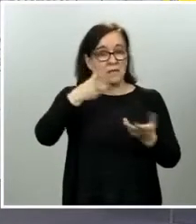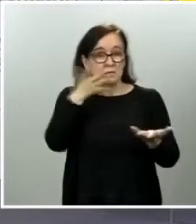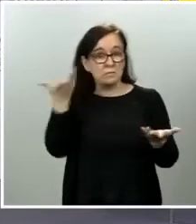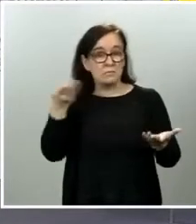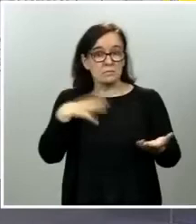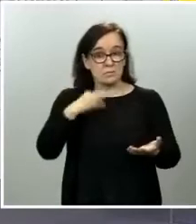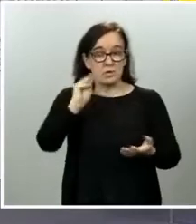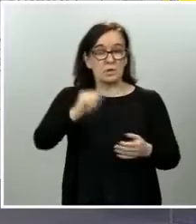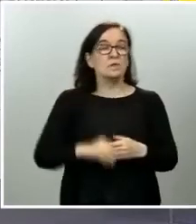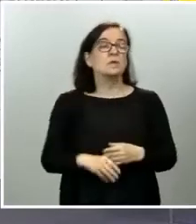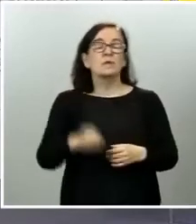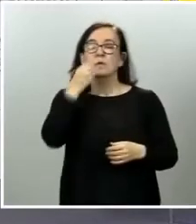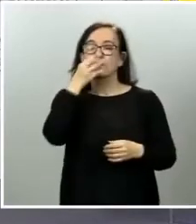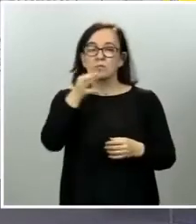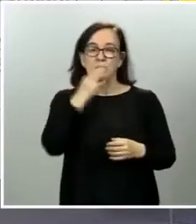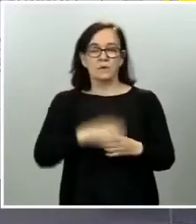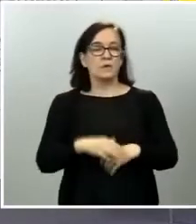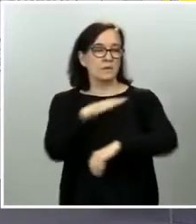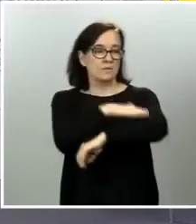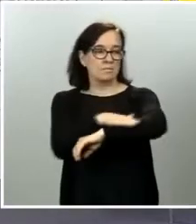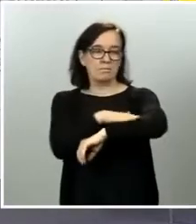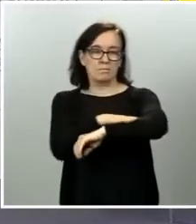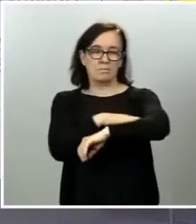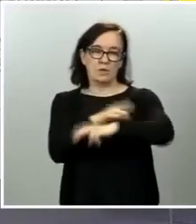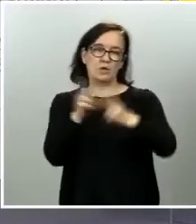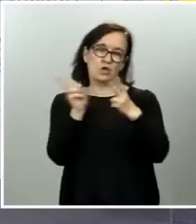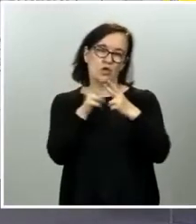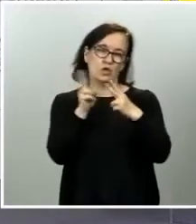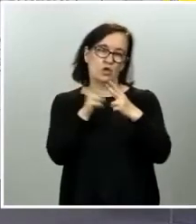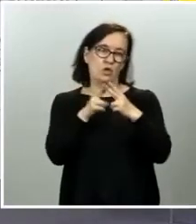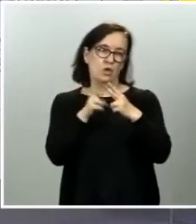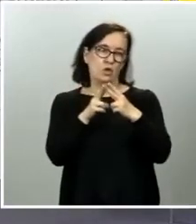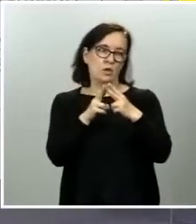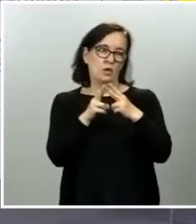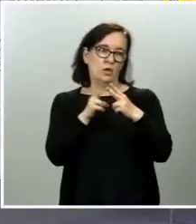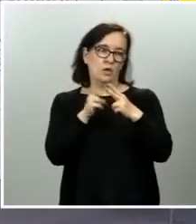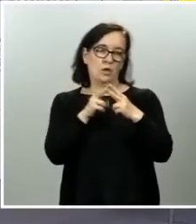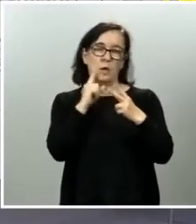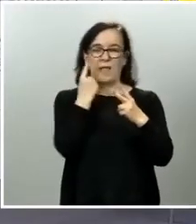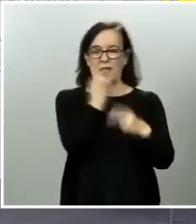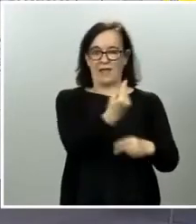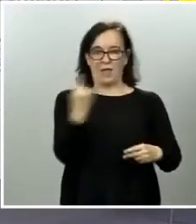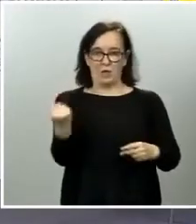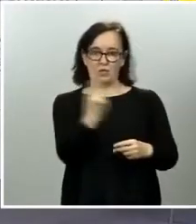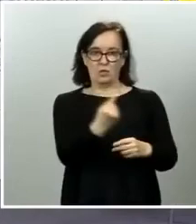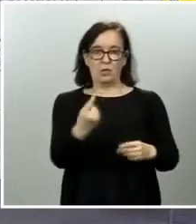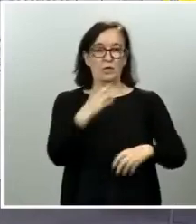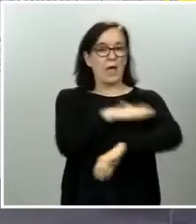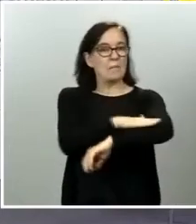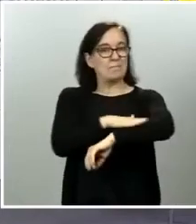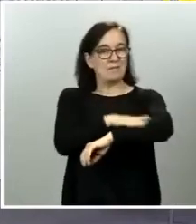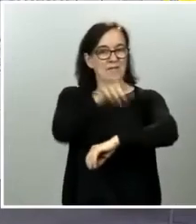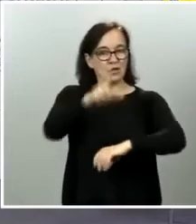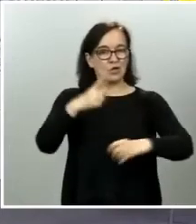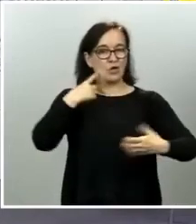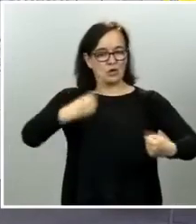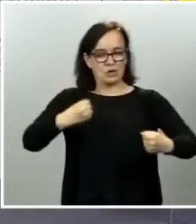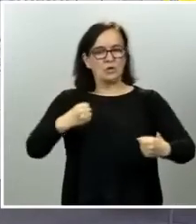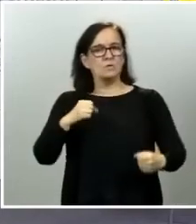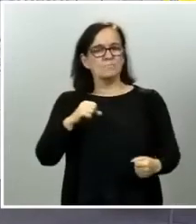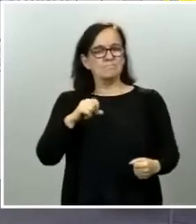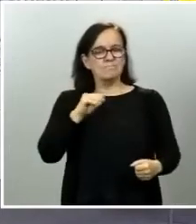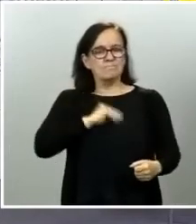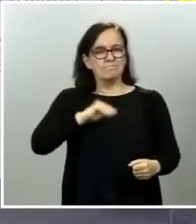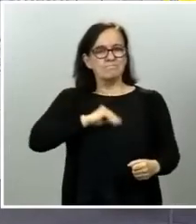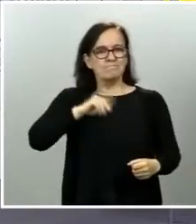Buenas tardes, ministros. Tenía un par de cuestiones para cada uno. Al ministro Illa, hay bastante preocupación entre